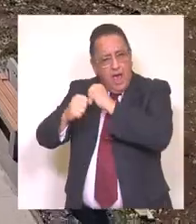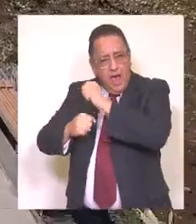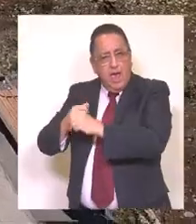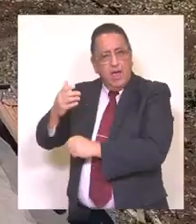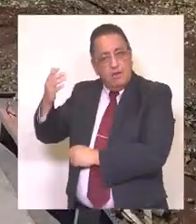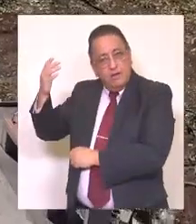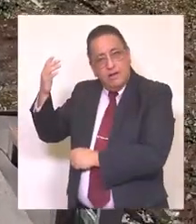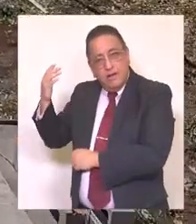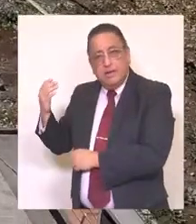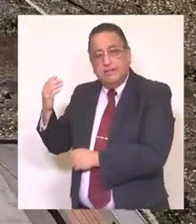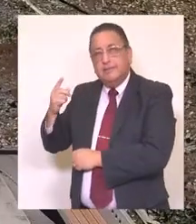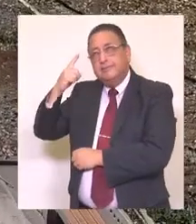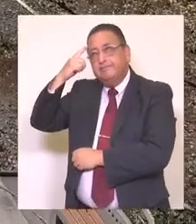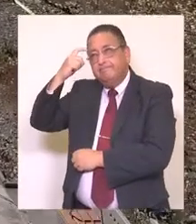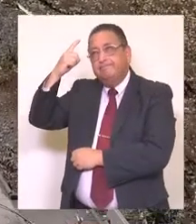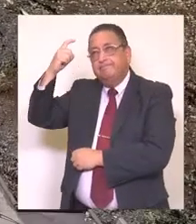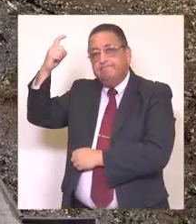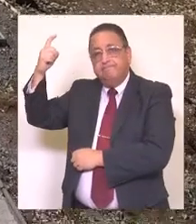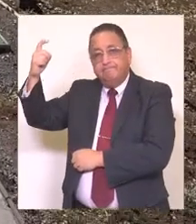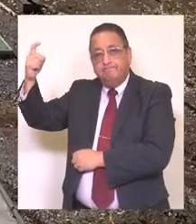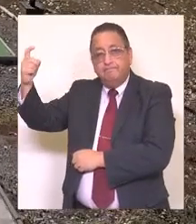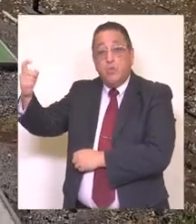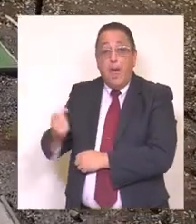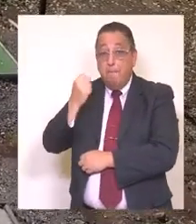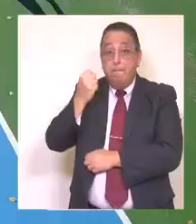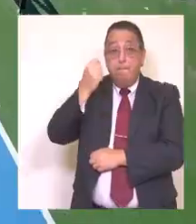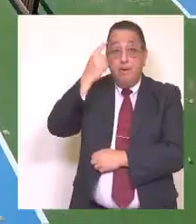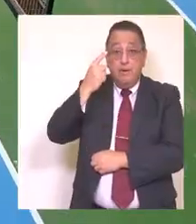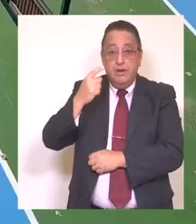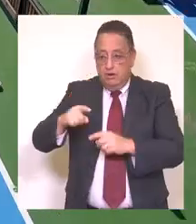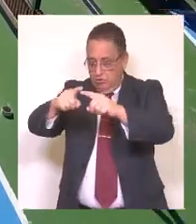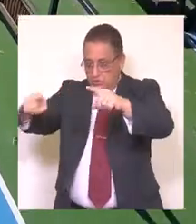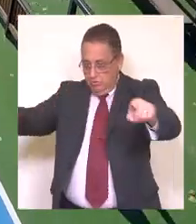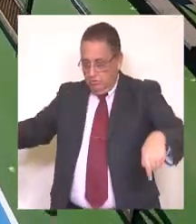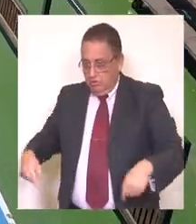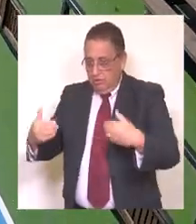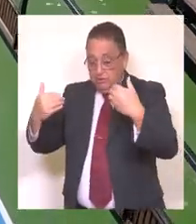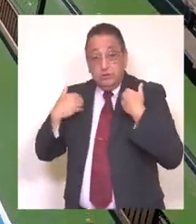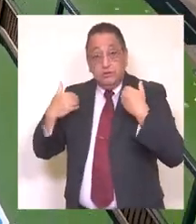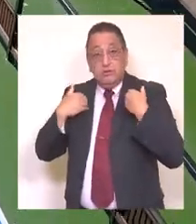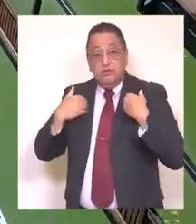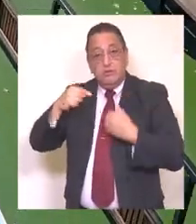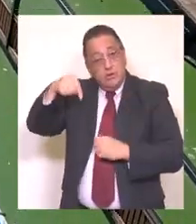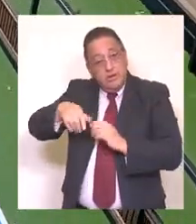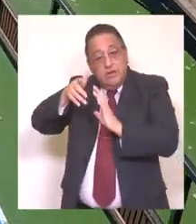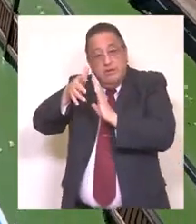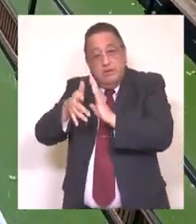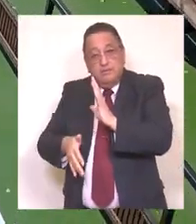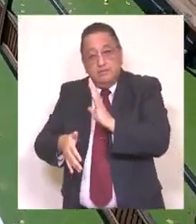Mulchen. Hace un par de años comenzamos a soñar en construir el primer complejo deportivo de la comuna